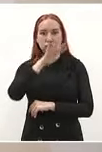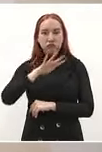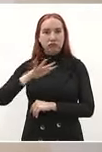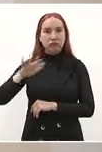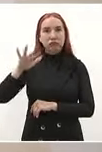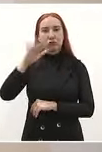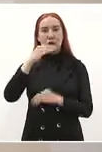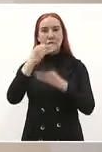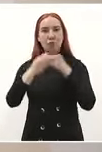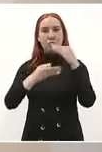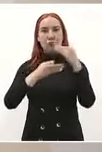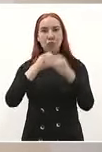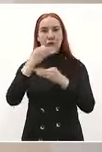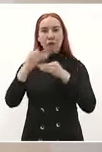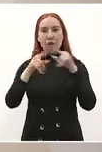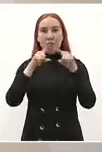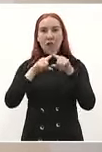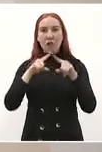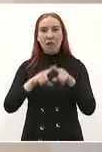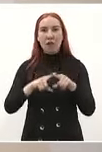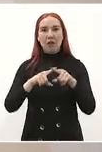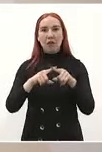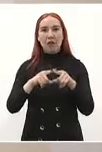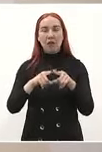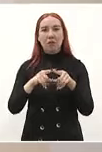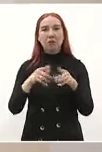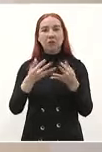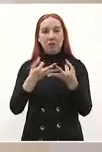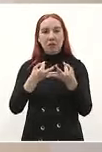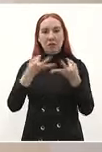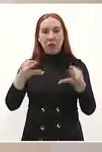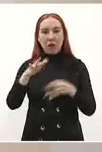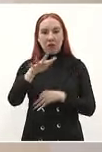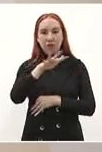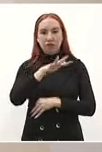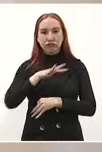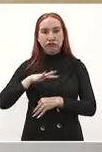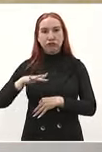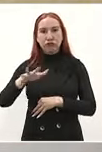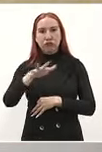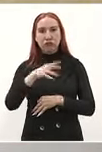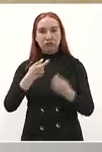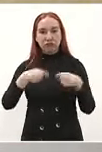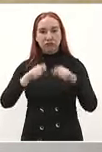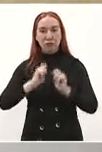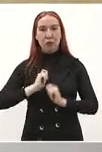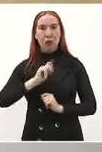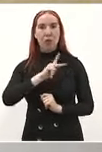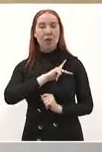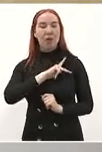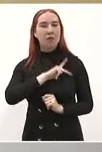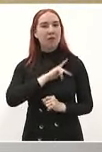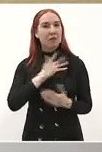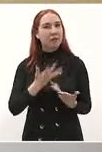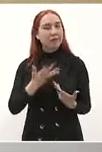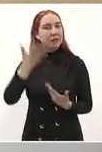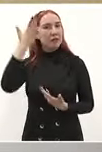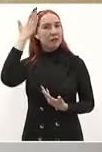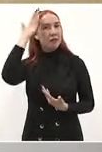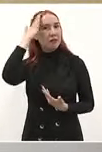era un gran latifundista y eran los que dominaban